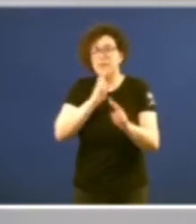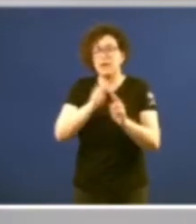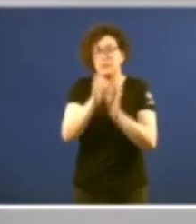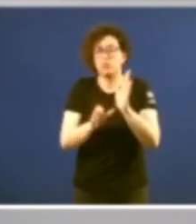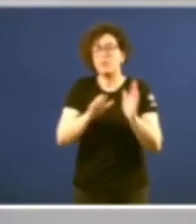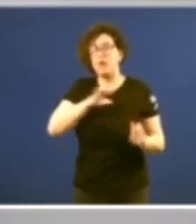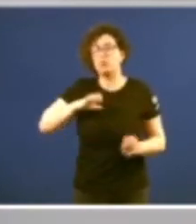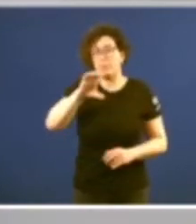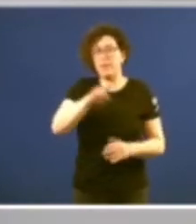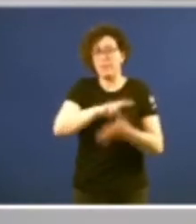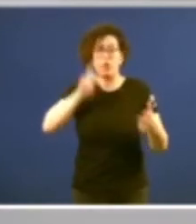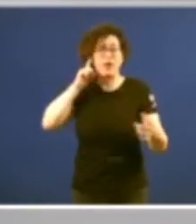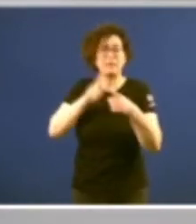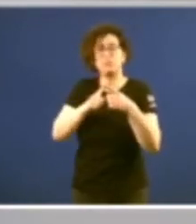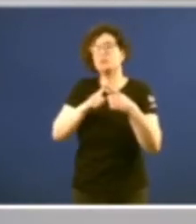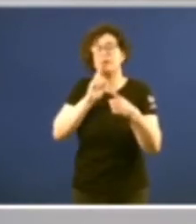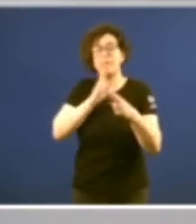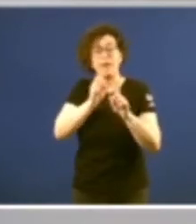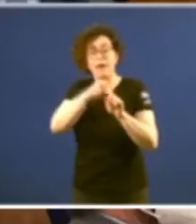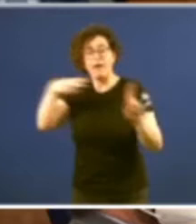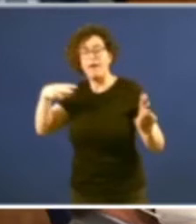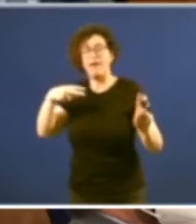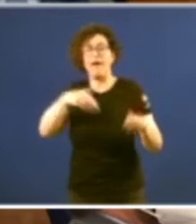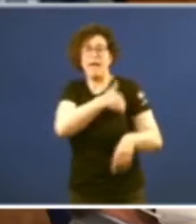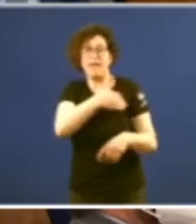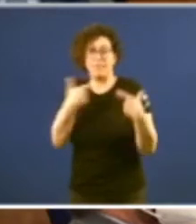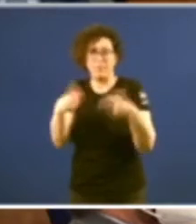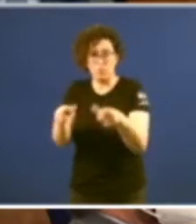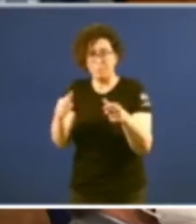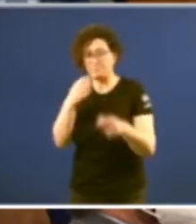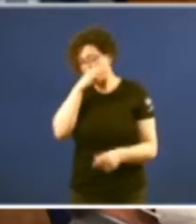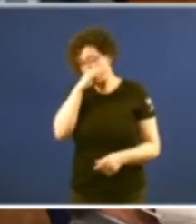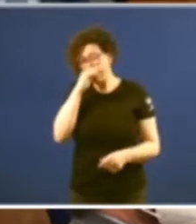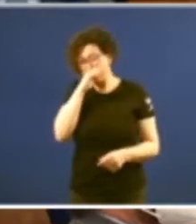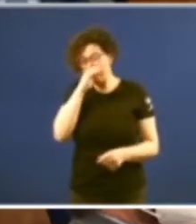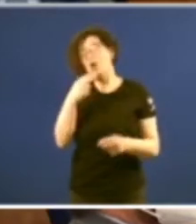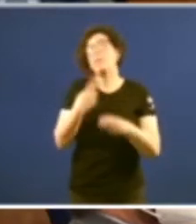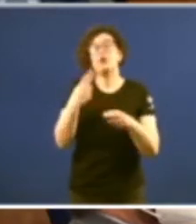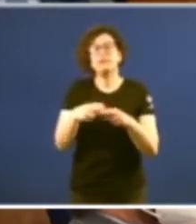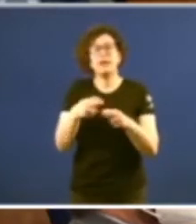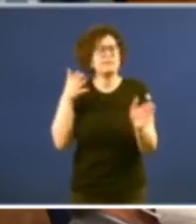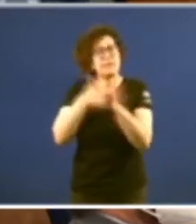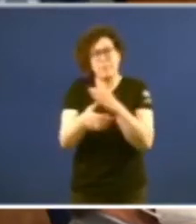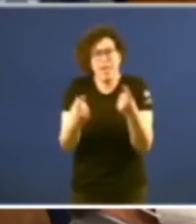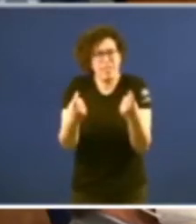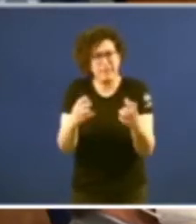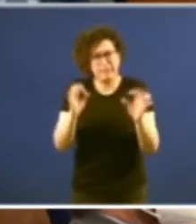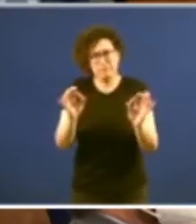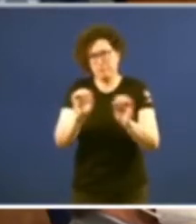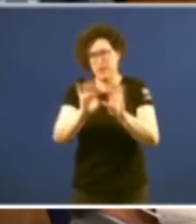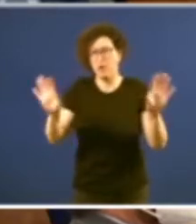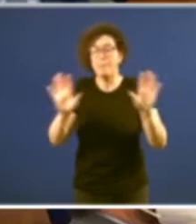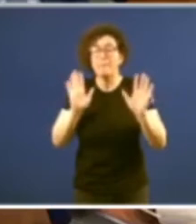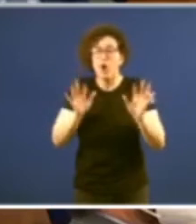Unhollada Académica A política é sempre necesaria por suposto pero o seu correcto